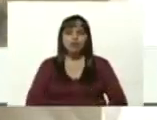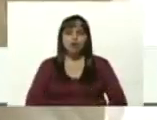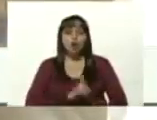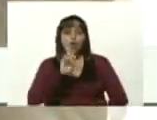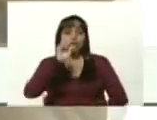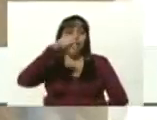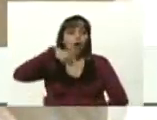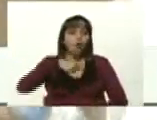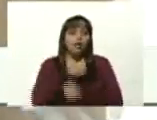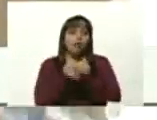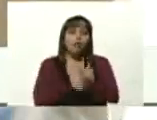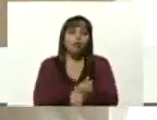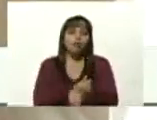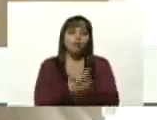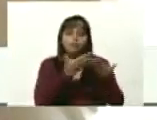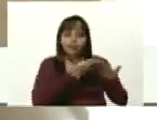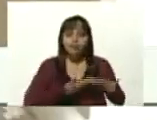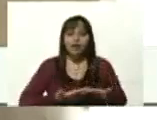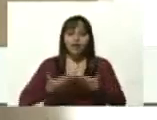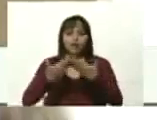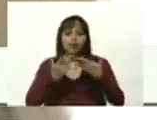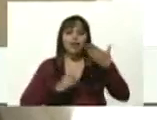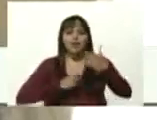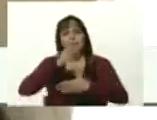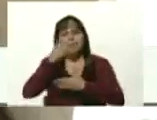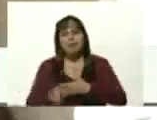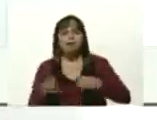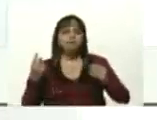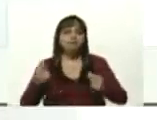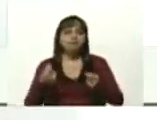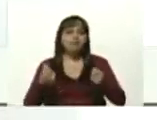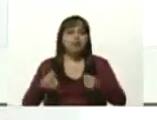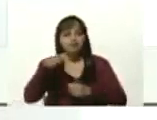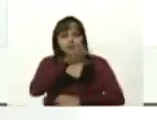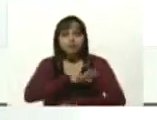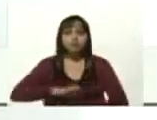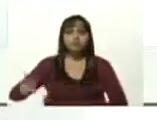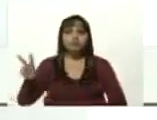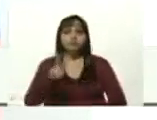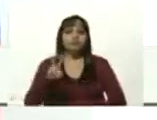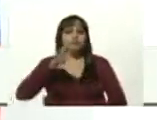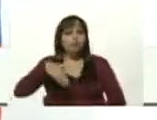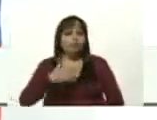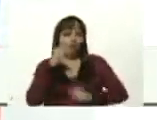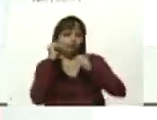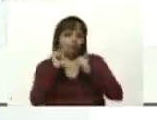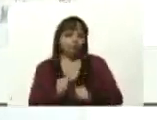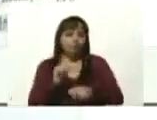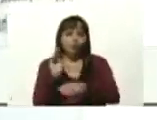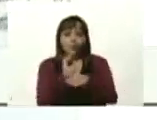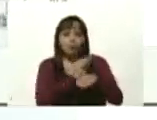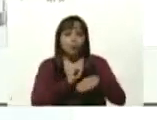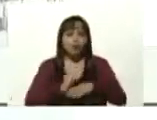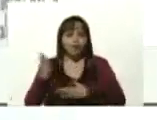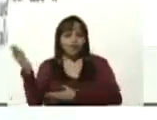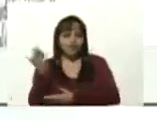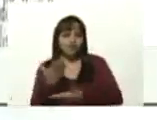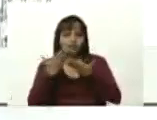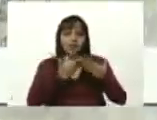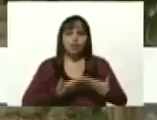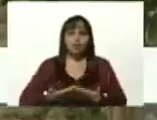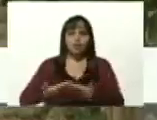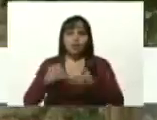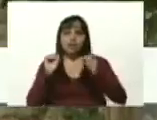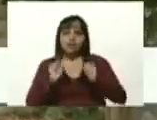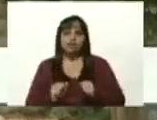amor para mi escuela un plan que está activo a nivel nacional para garantizar el regreso a clases seguros como usted